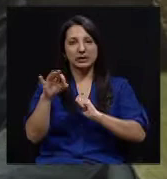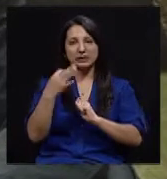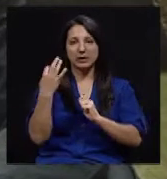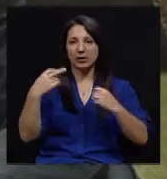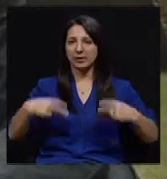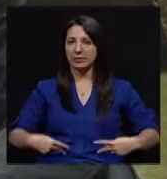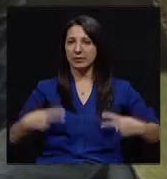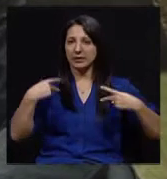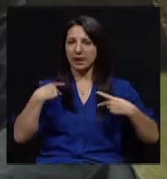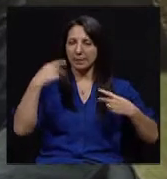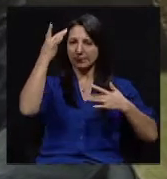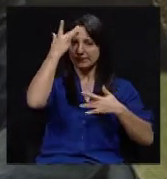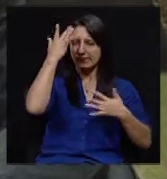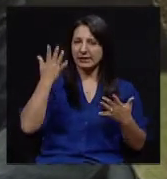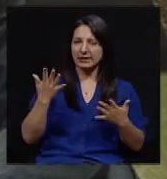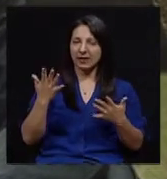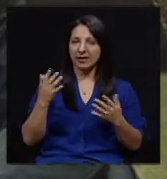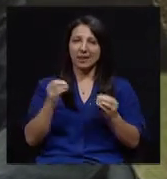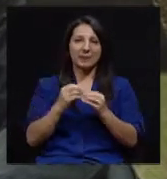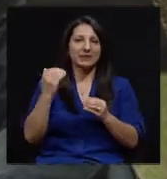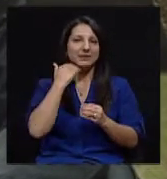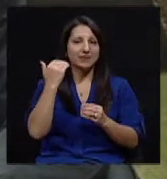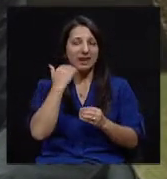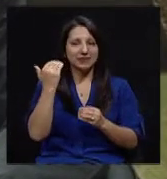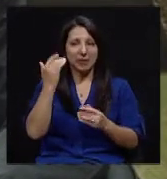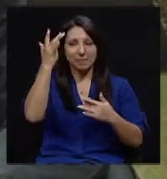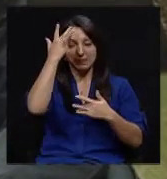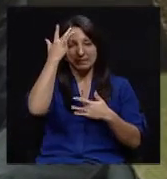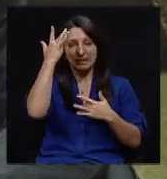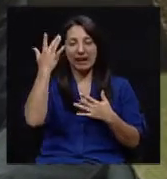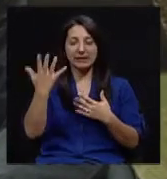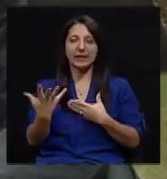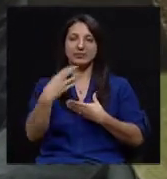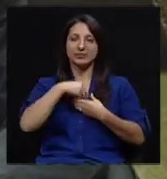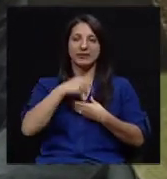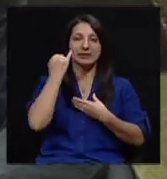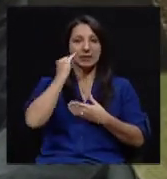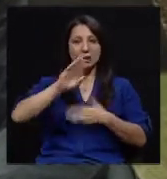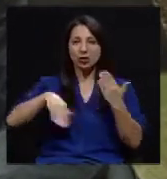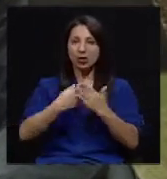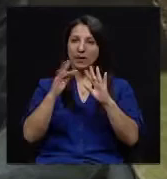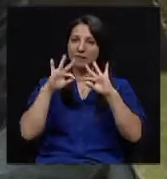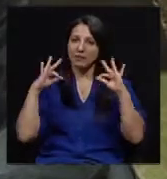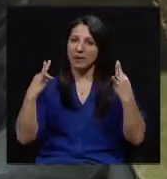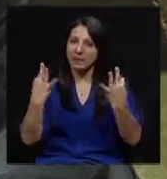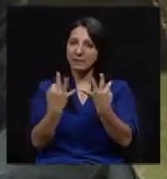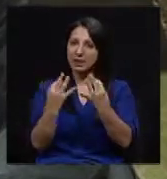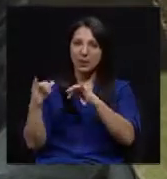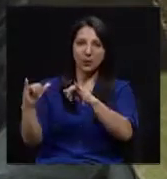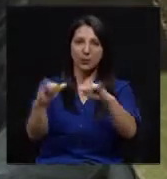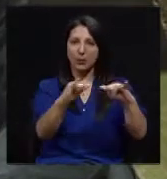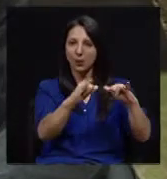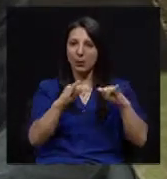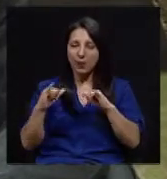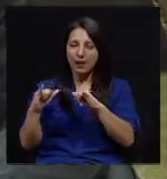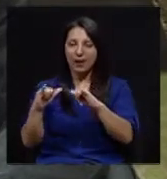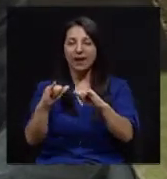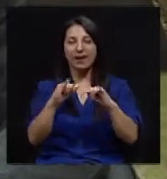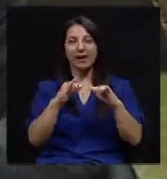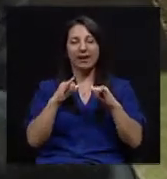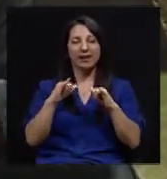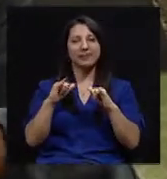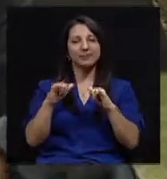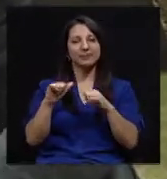paciente, es mucho más fácil que el paciente lo simplemente si todo su núcleo familiar está siendo sometido a una